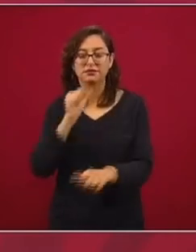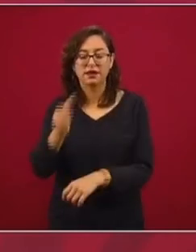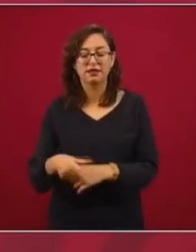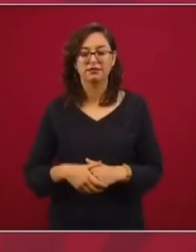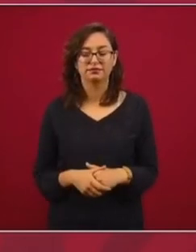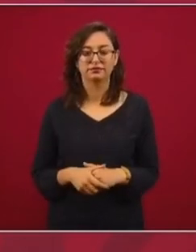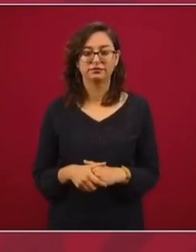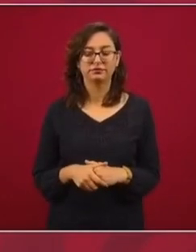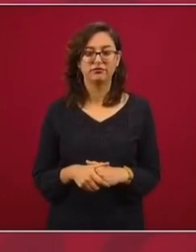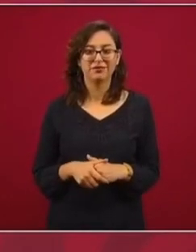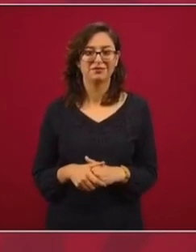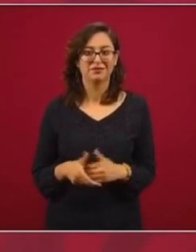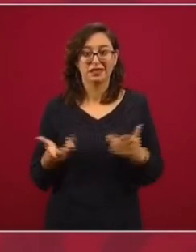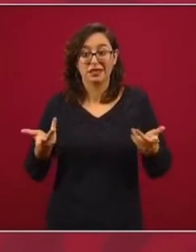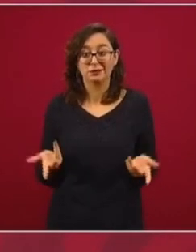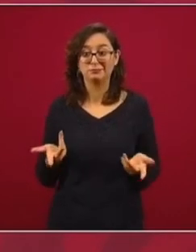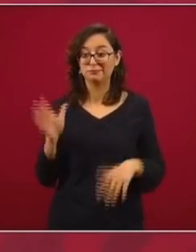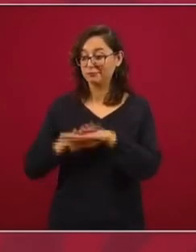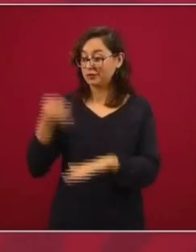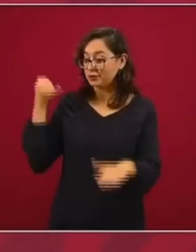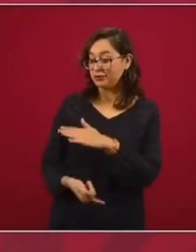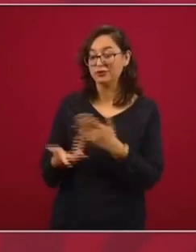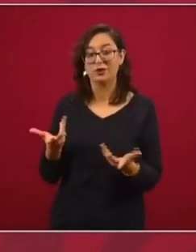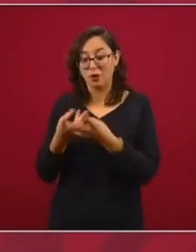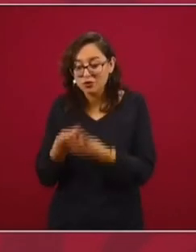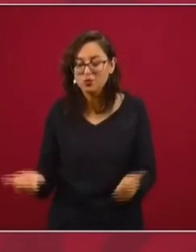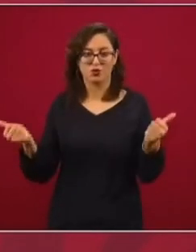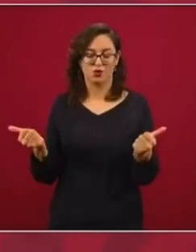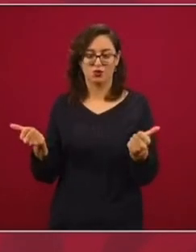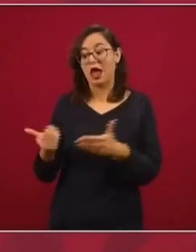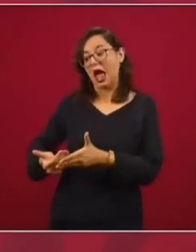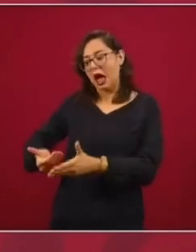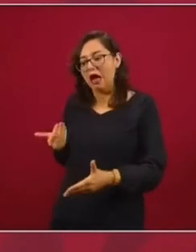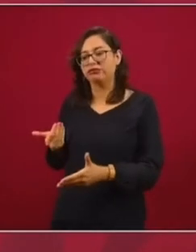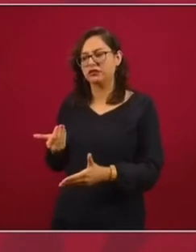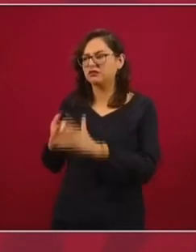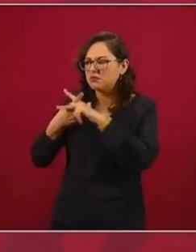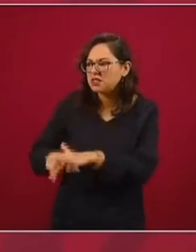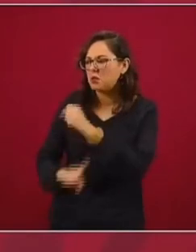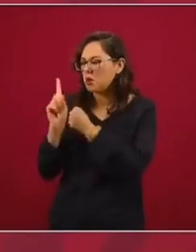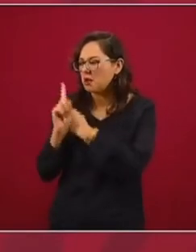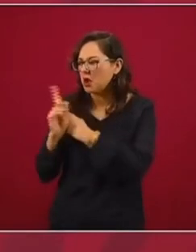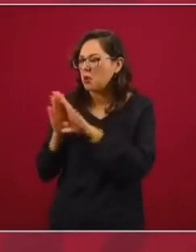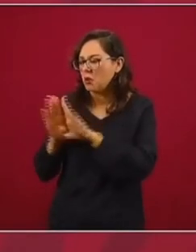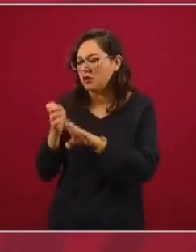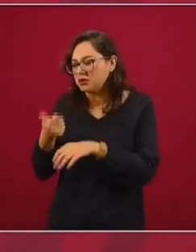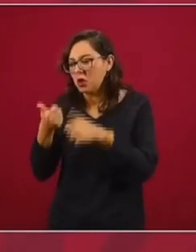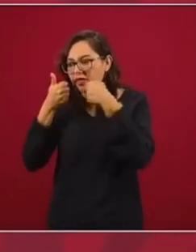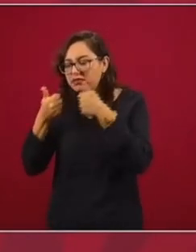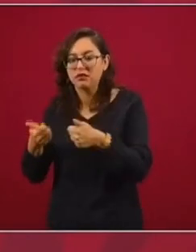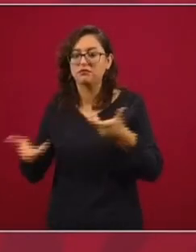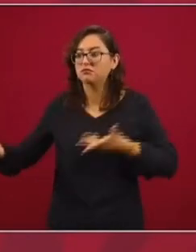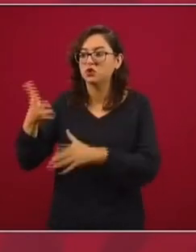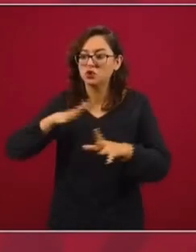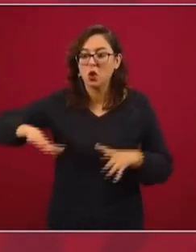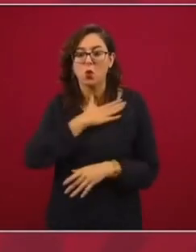Entonces, ¿cómo resolvemos de fondo atendiendo las causas con una sociedad más justa, más igualitaria, más fraterna?